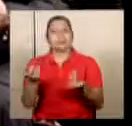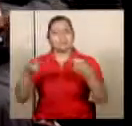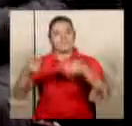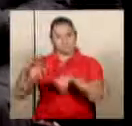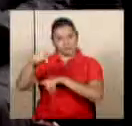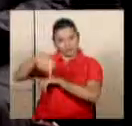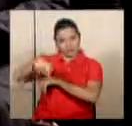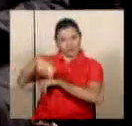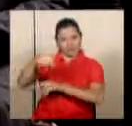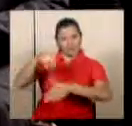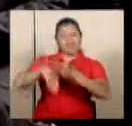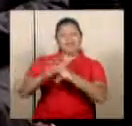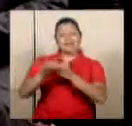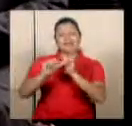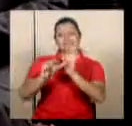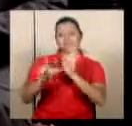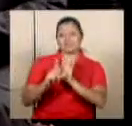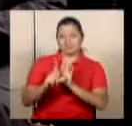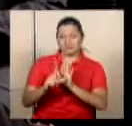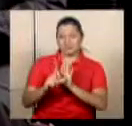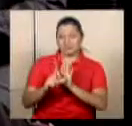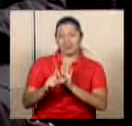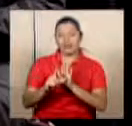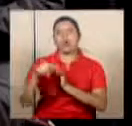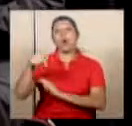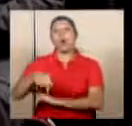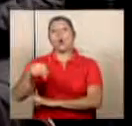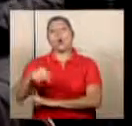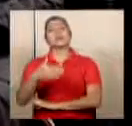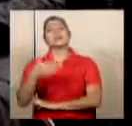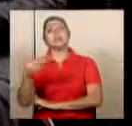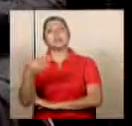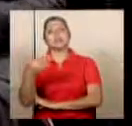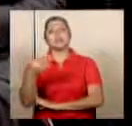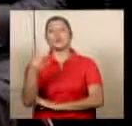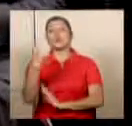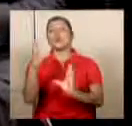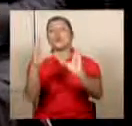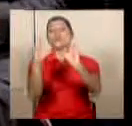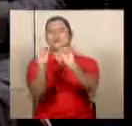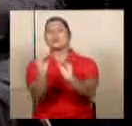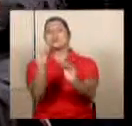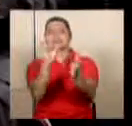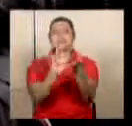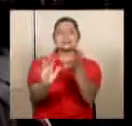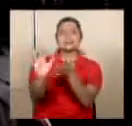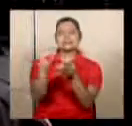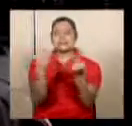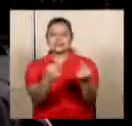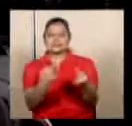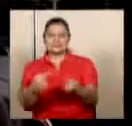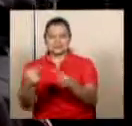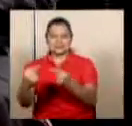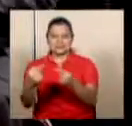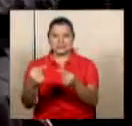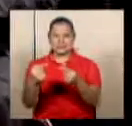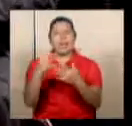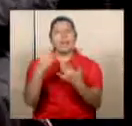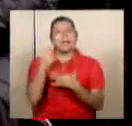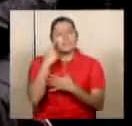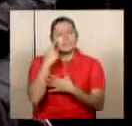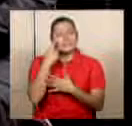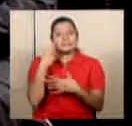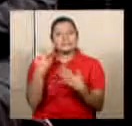hoy en la Asamblea Legislativa. Hoy una noche convulsa. Vamos a ver si ya está